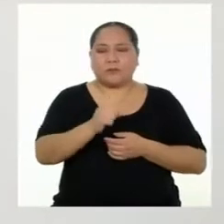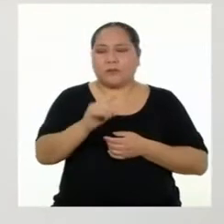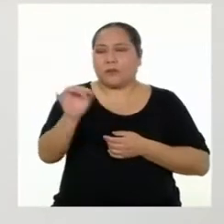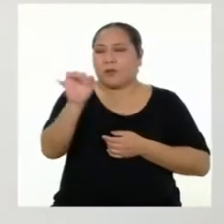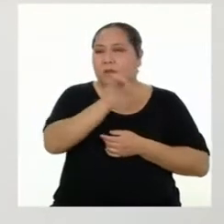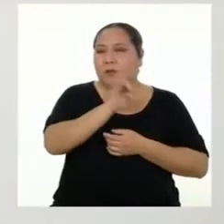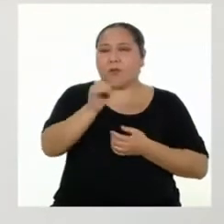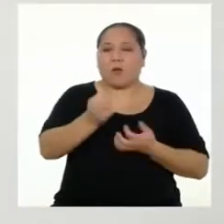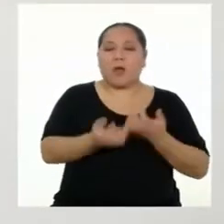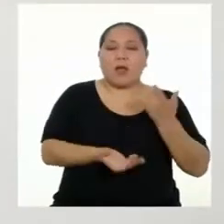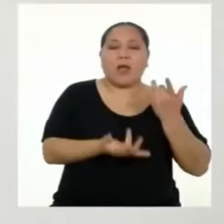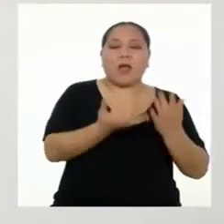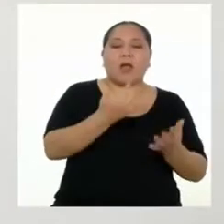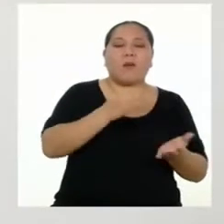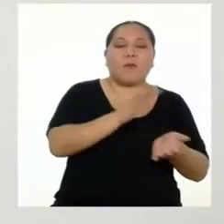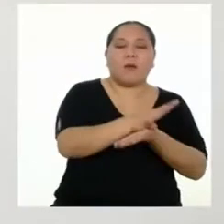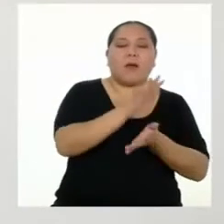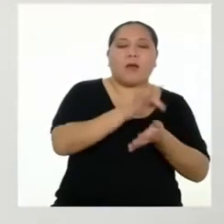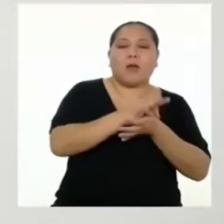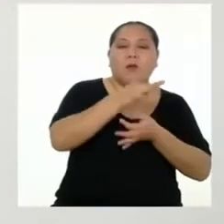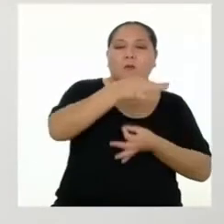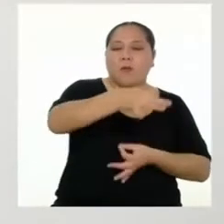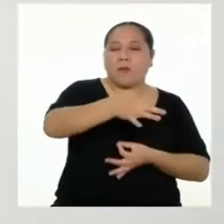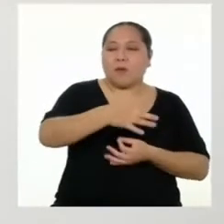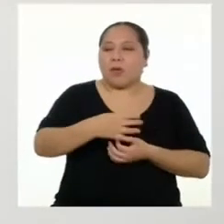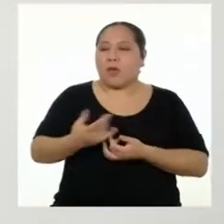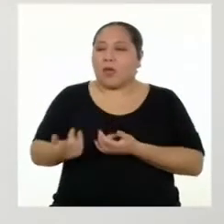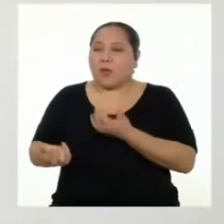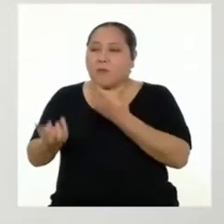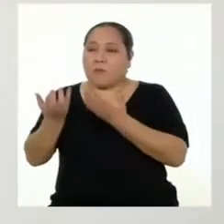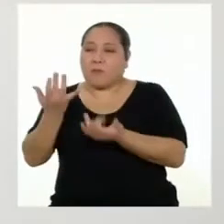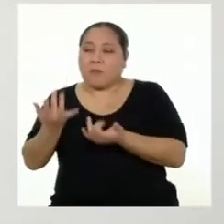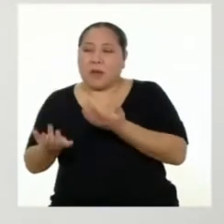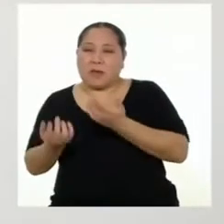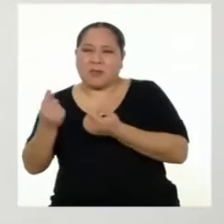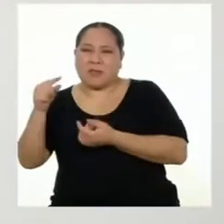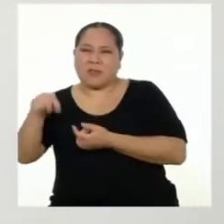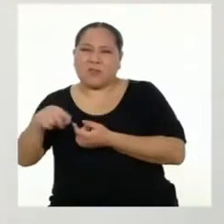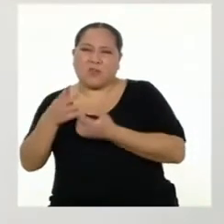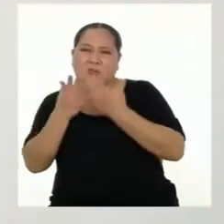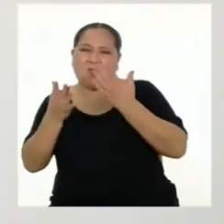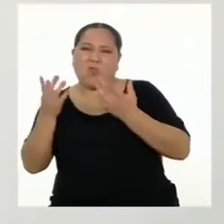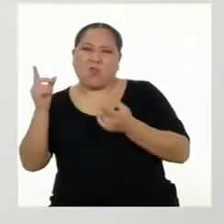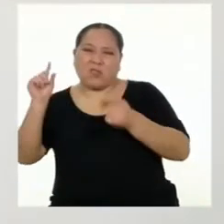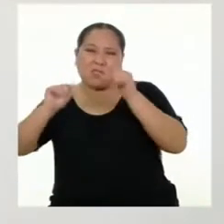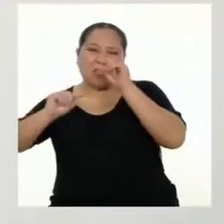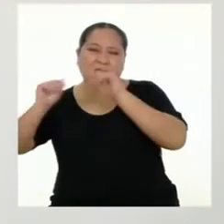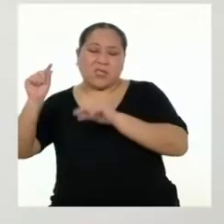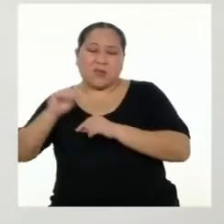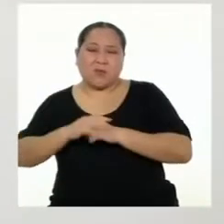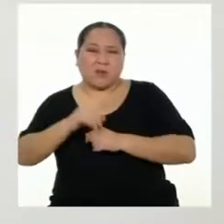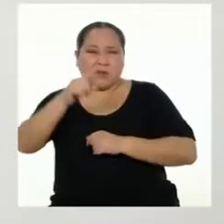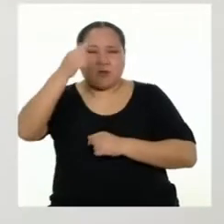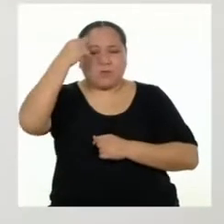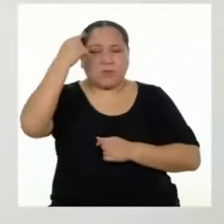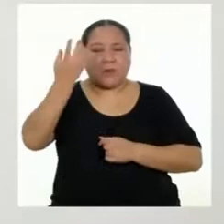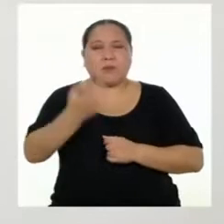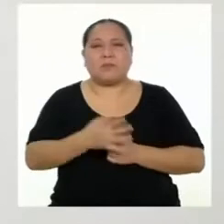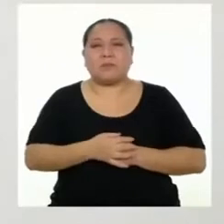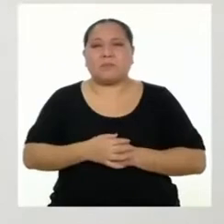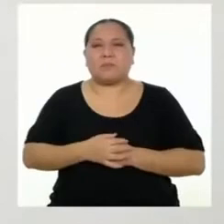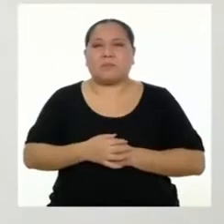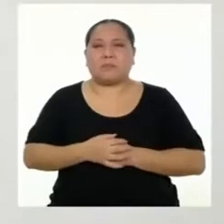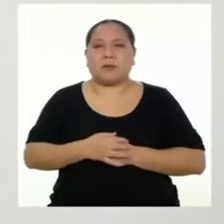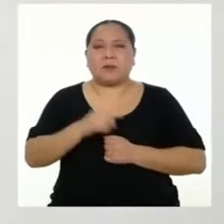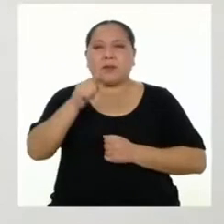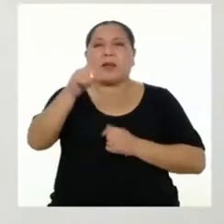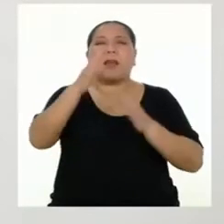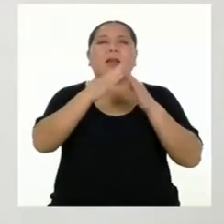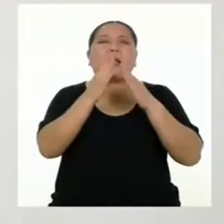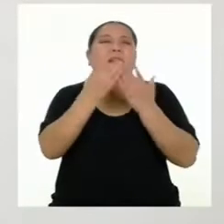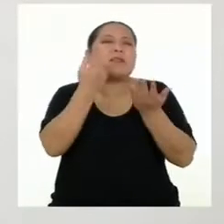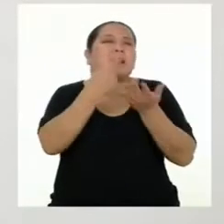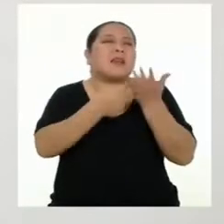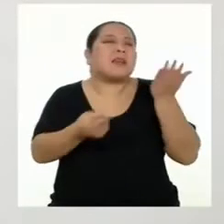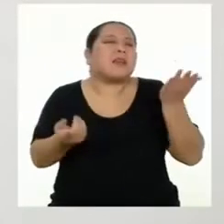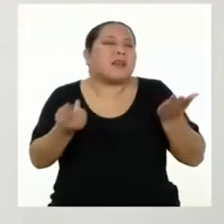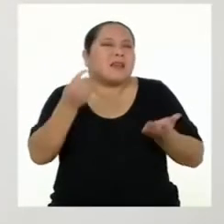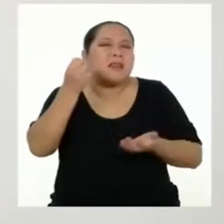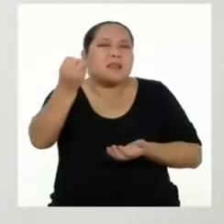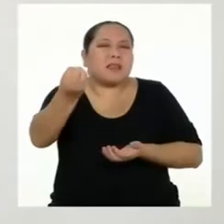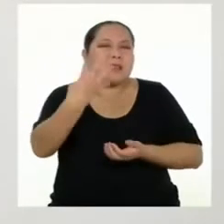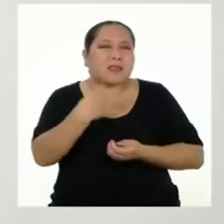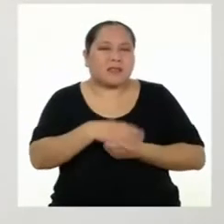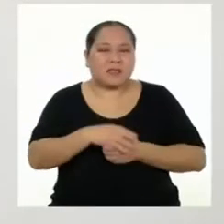mismo efecto quemar un papel que un envase de algún compuesto químico? ¿Qué opinas? Ahí en casa, ¿qué dicen?